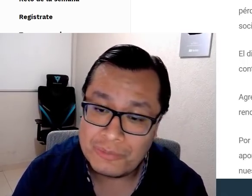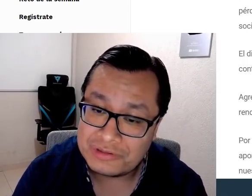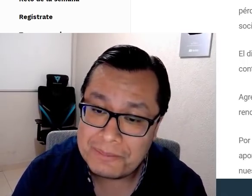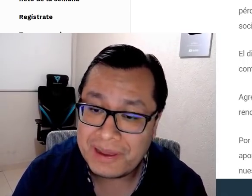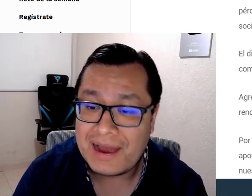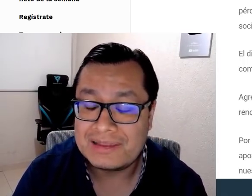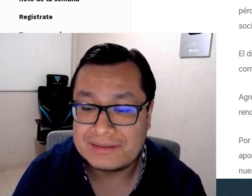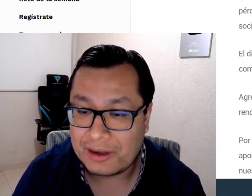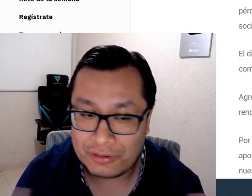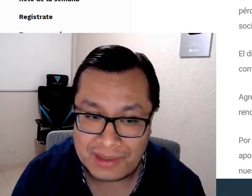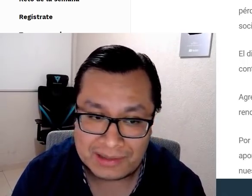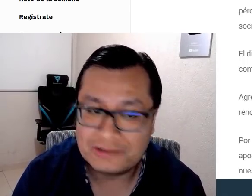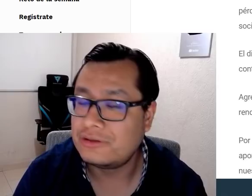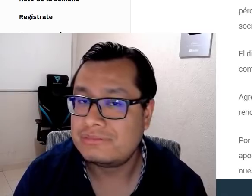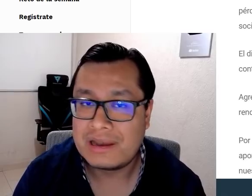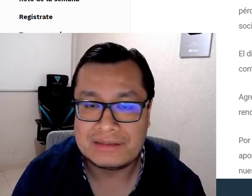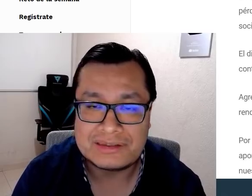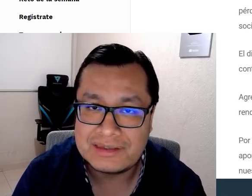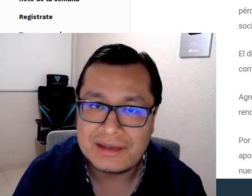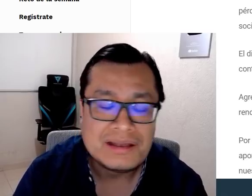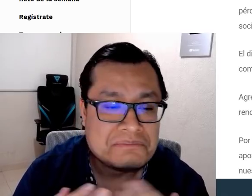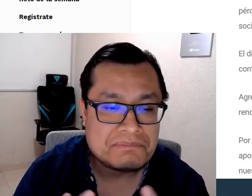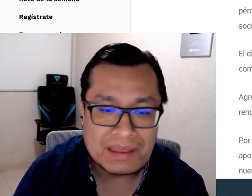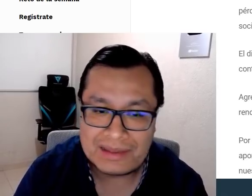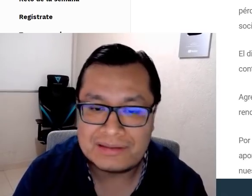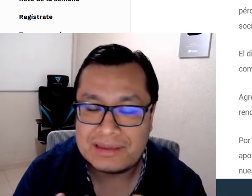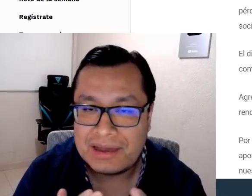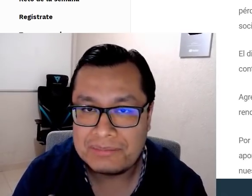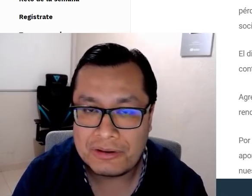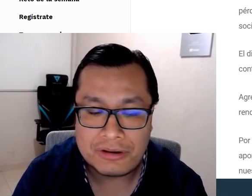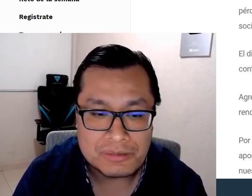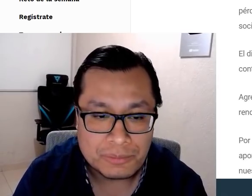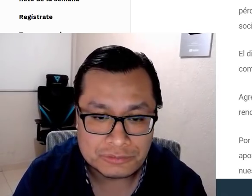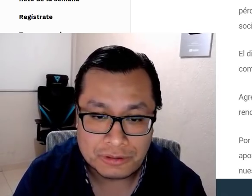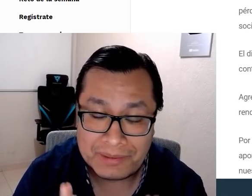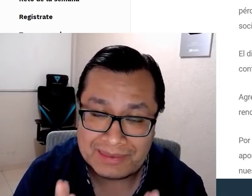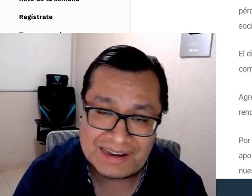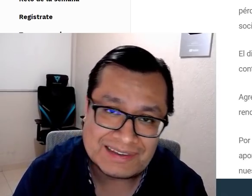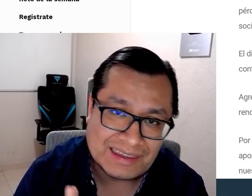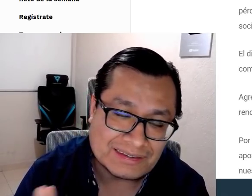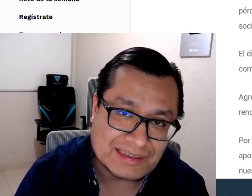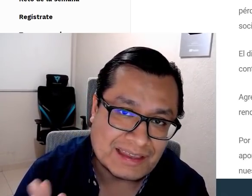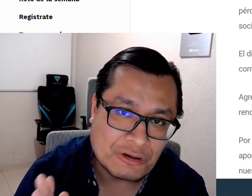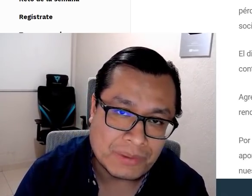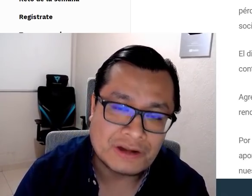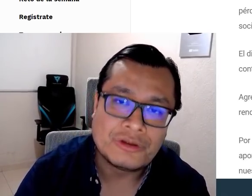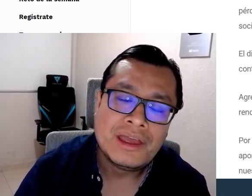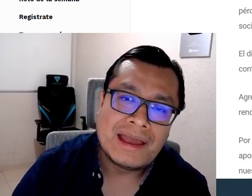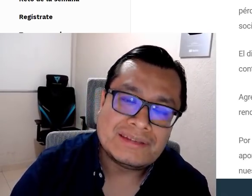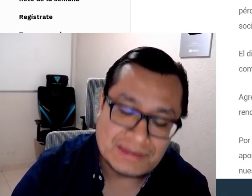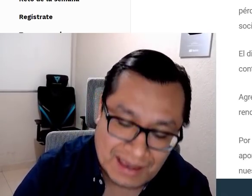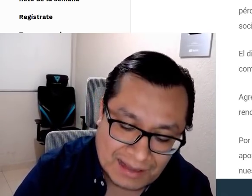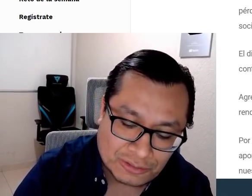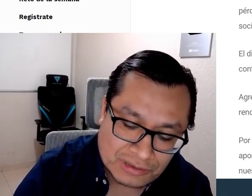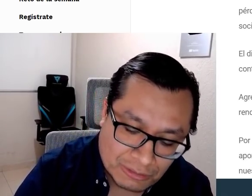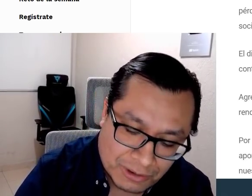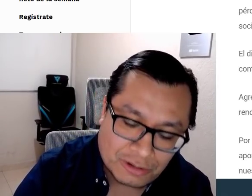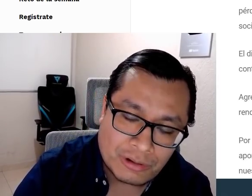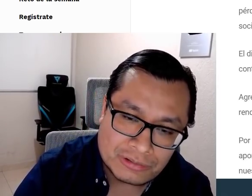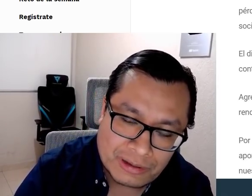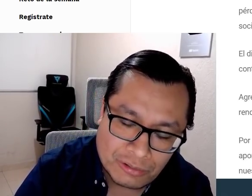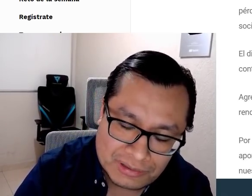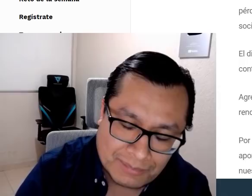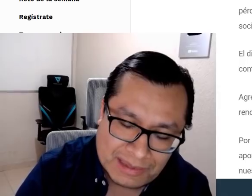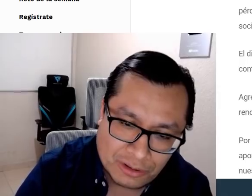contribuir, como siempre, al desarrollo de la nación. Les decía, venderse al mejor postor, venderse a quien está en el gobierno. El sindicato se